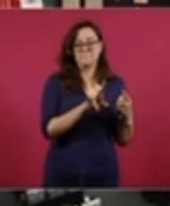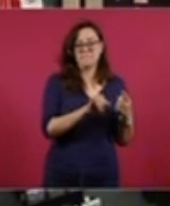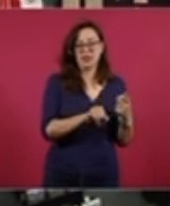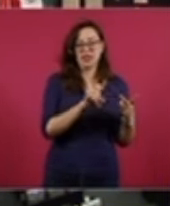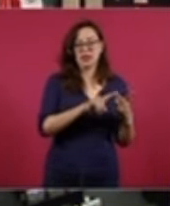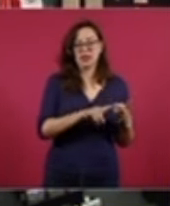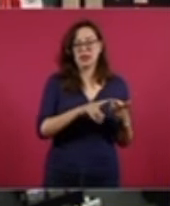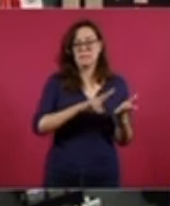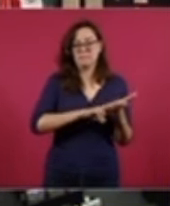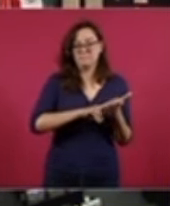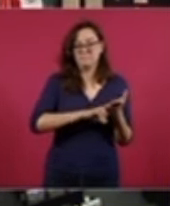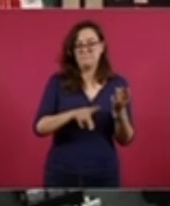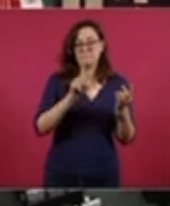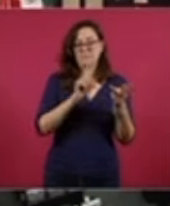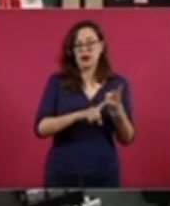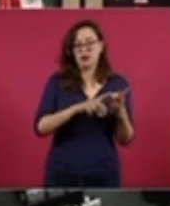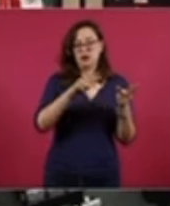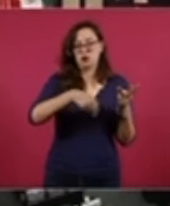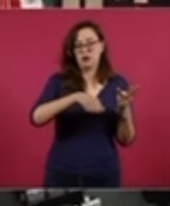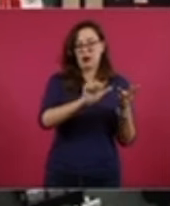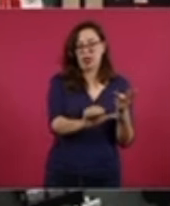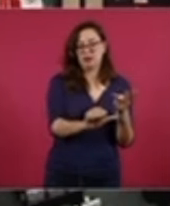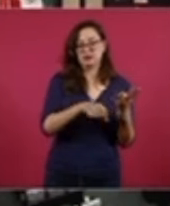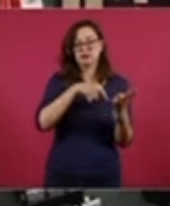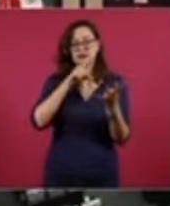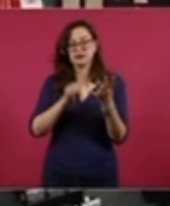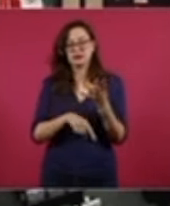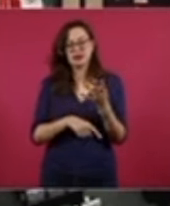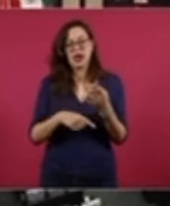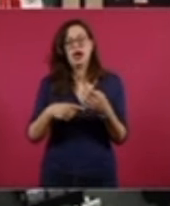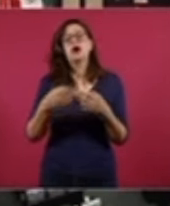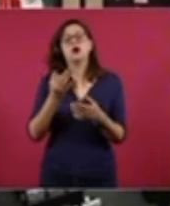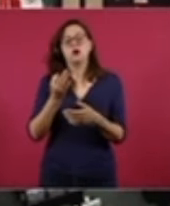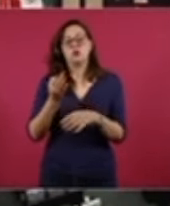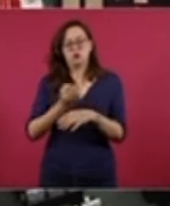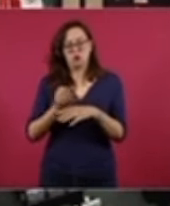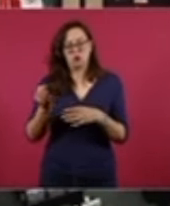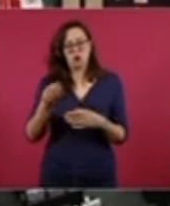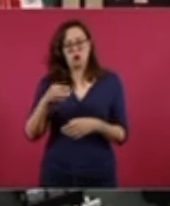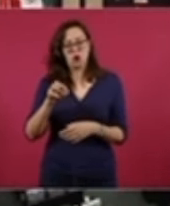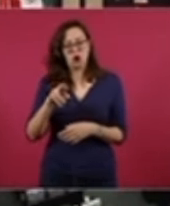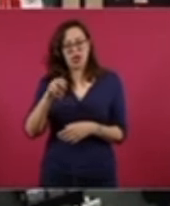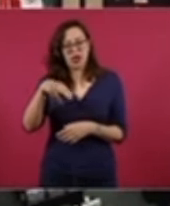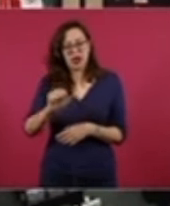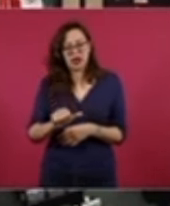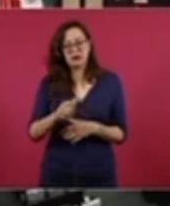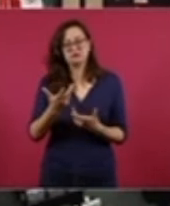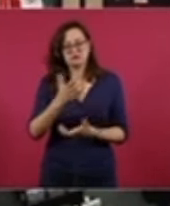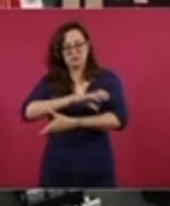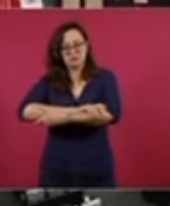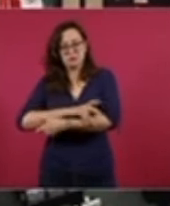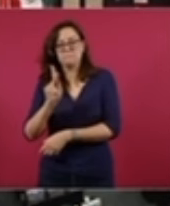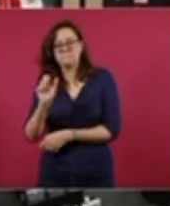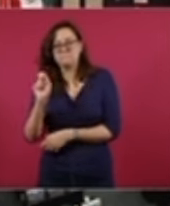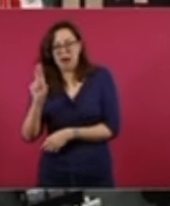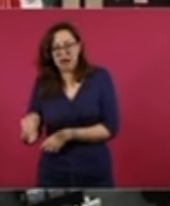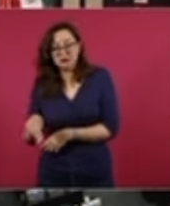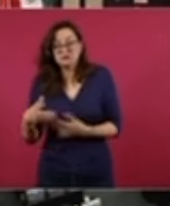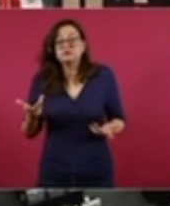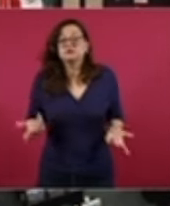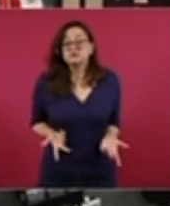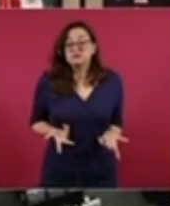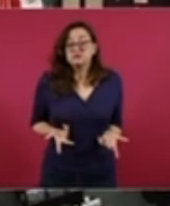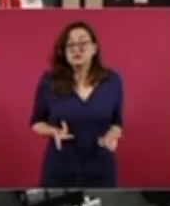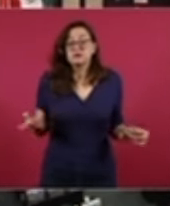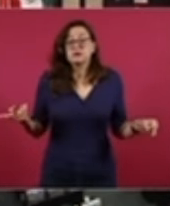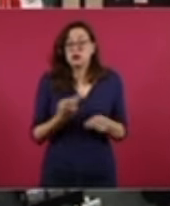Encuentro Social y PT, PAN-PRD, Movimiento Ciudadano y nuevamente, de acuerdo a la Constitución,